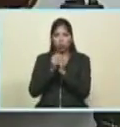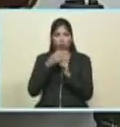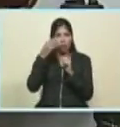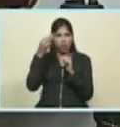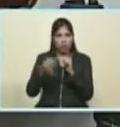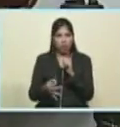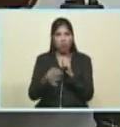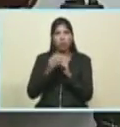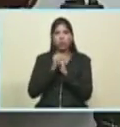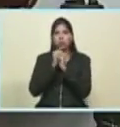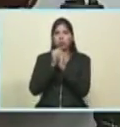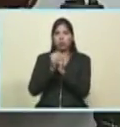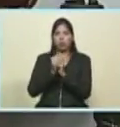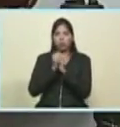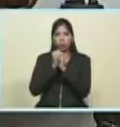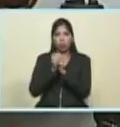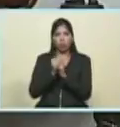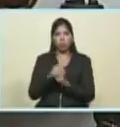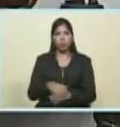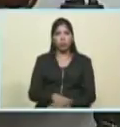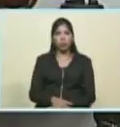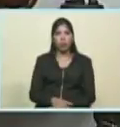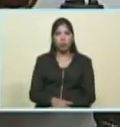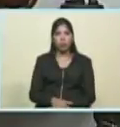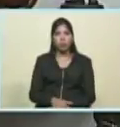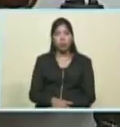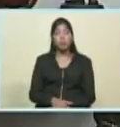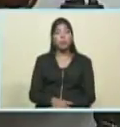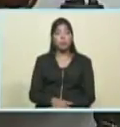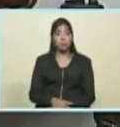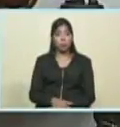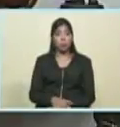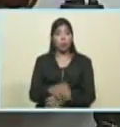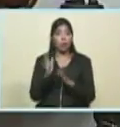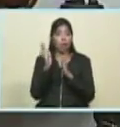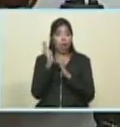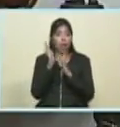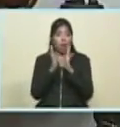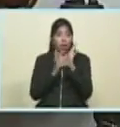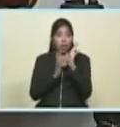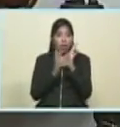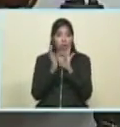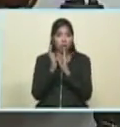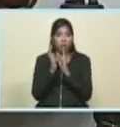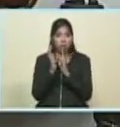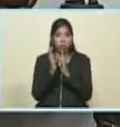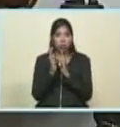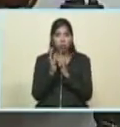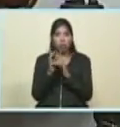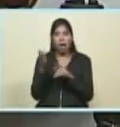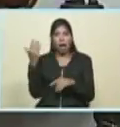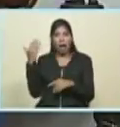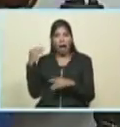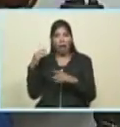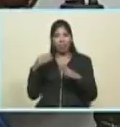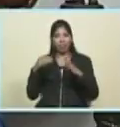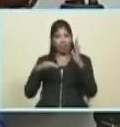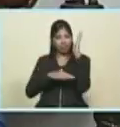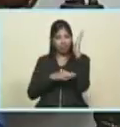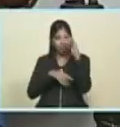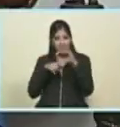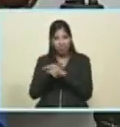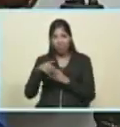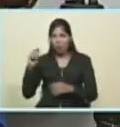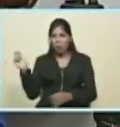el Jesús de la honestidad... ...el Jesús que sacó el látigo para sacar a los mercaderes del templo... ...como sacaría